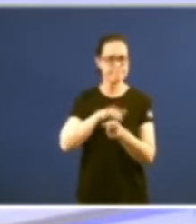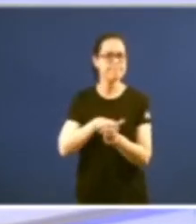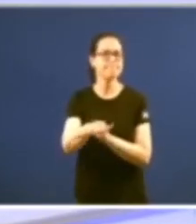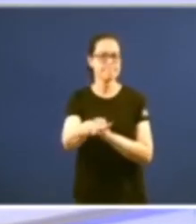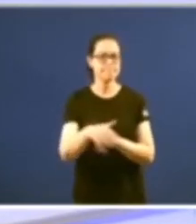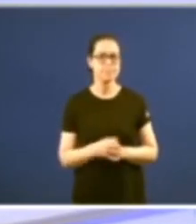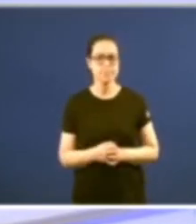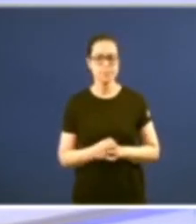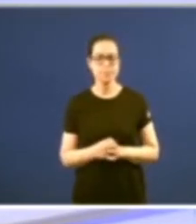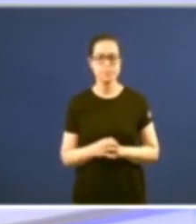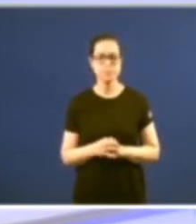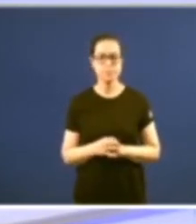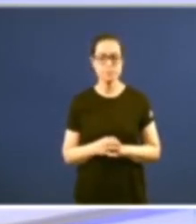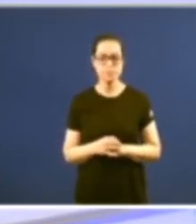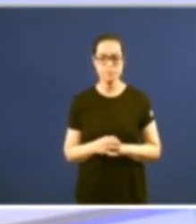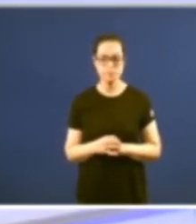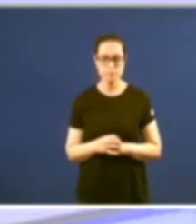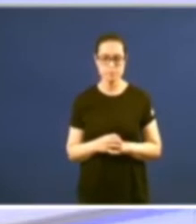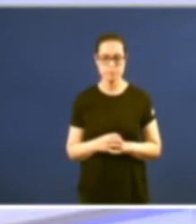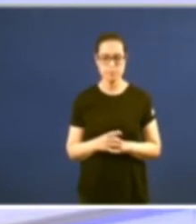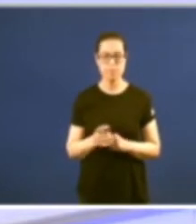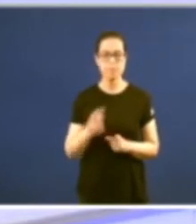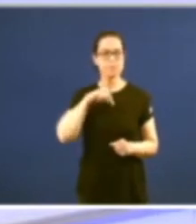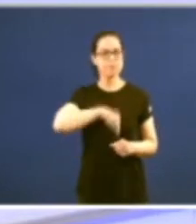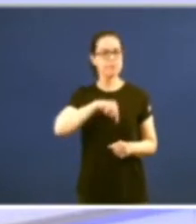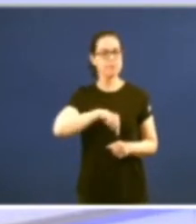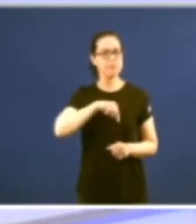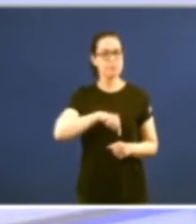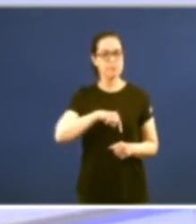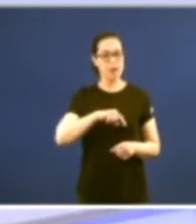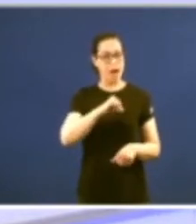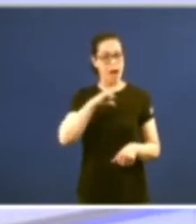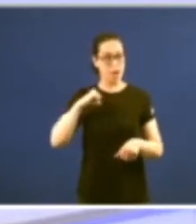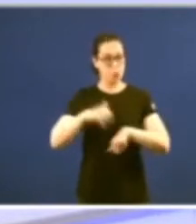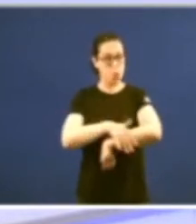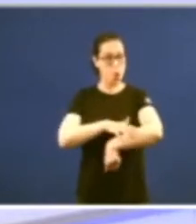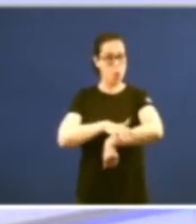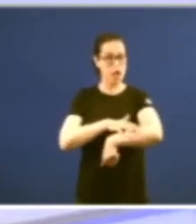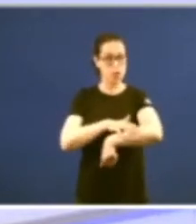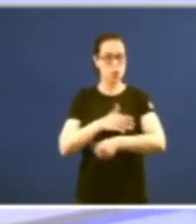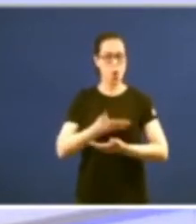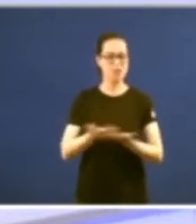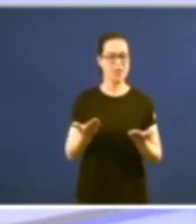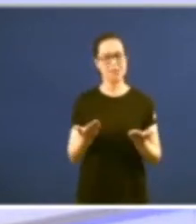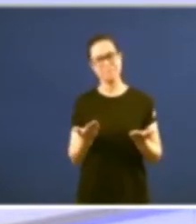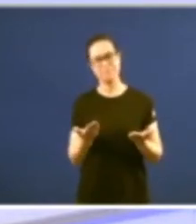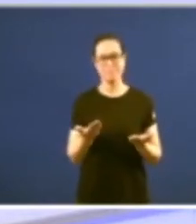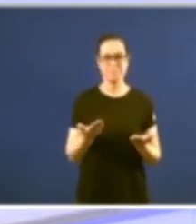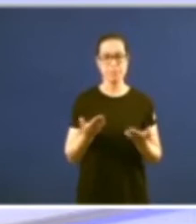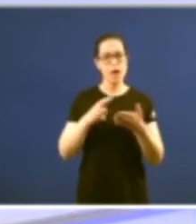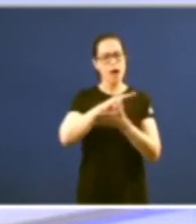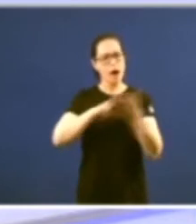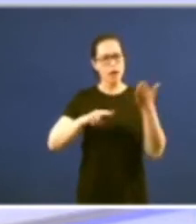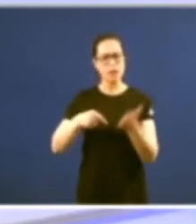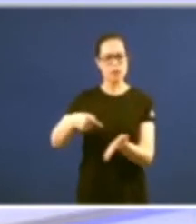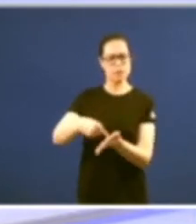máis que razóns de confianza nas posibilidades do autogoverno a reivindicación que Galicia fixo da necesidade